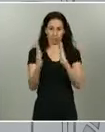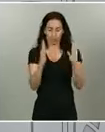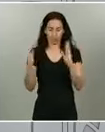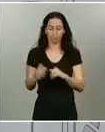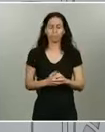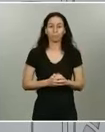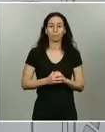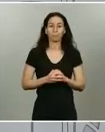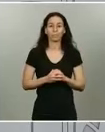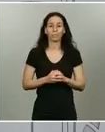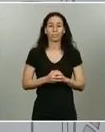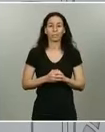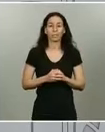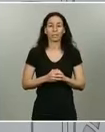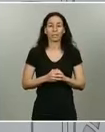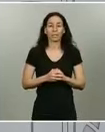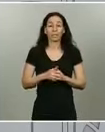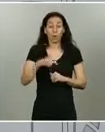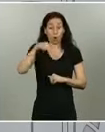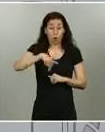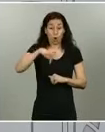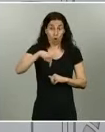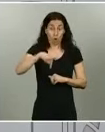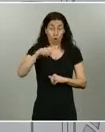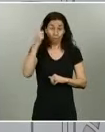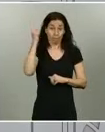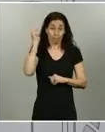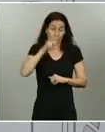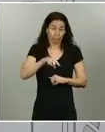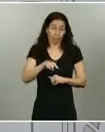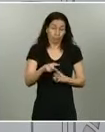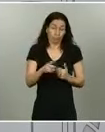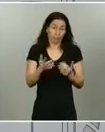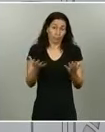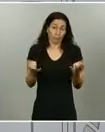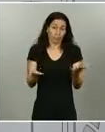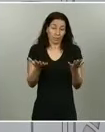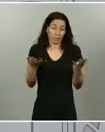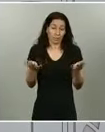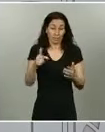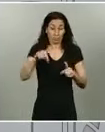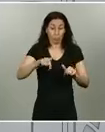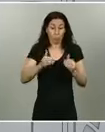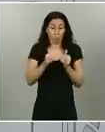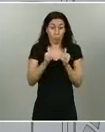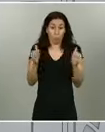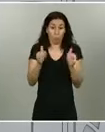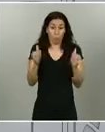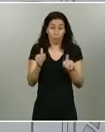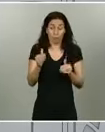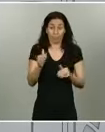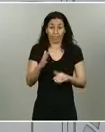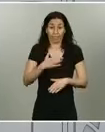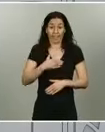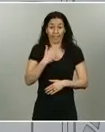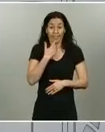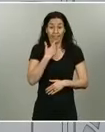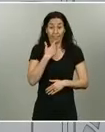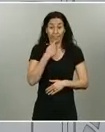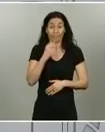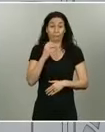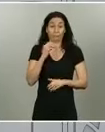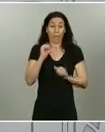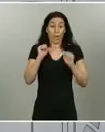Además, hoy todos saben que al iniciarse el día a las cero horas se inició un periodo de